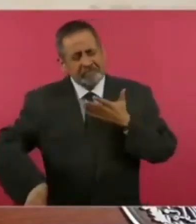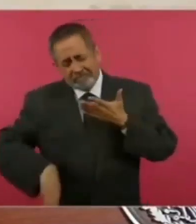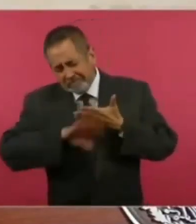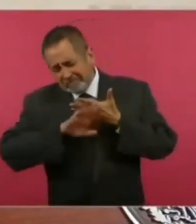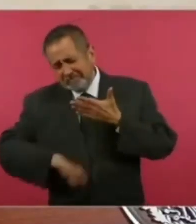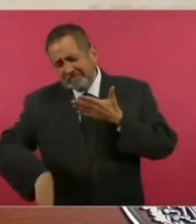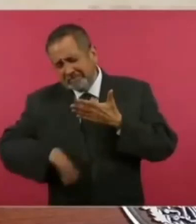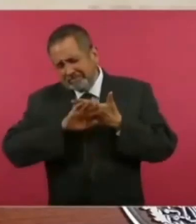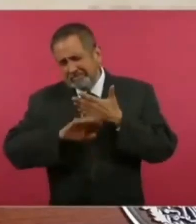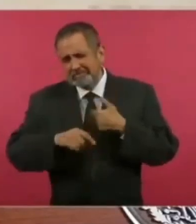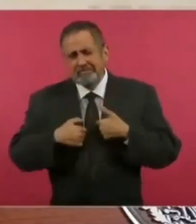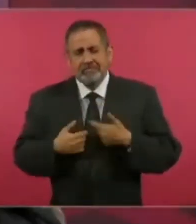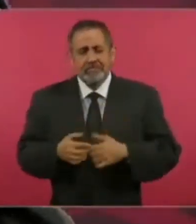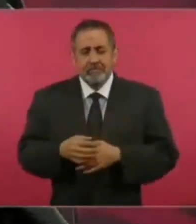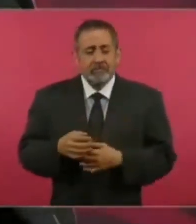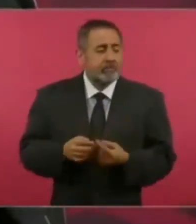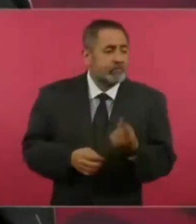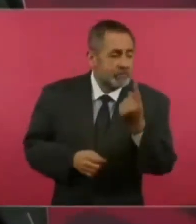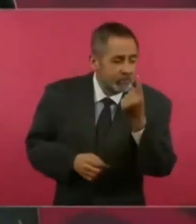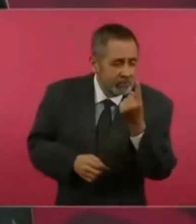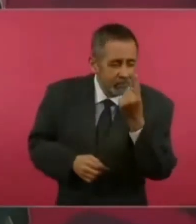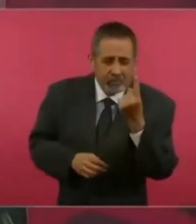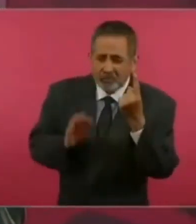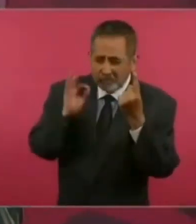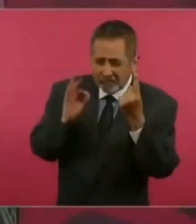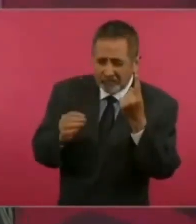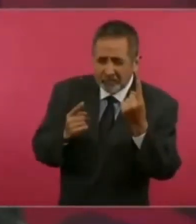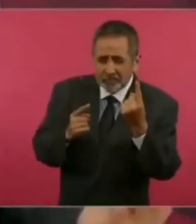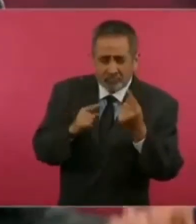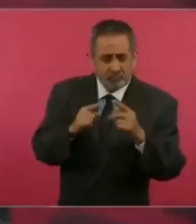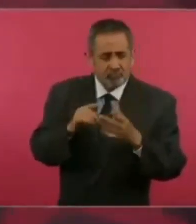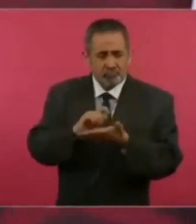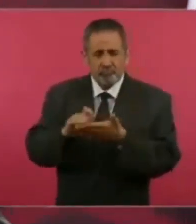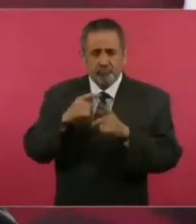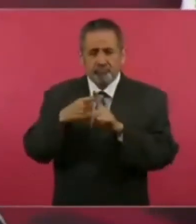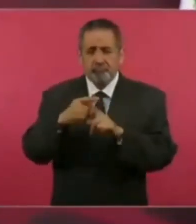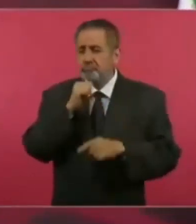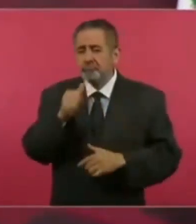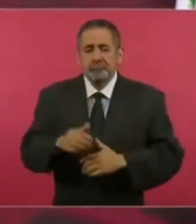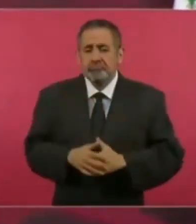entonces pongan a uno, ¿no?